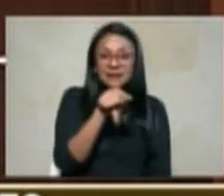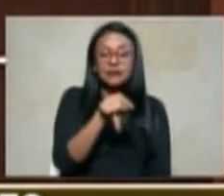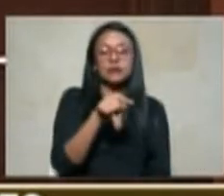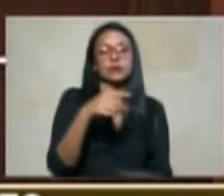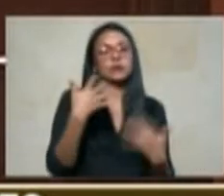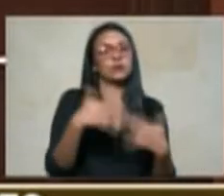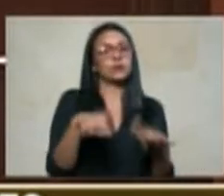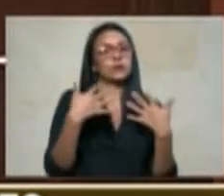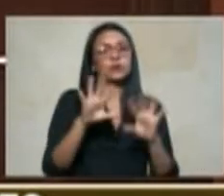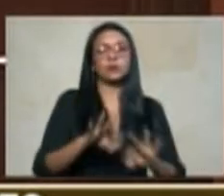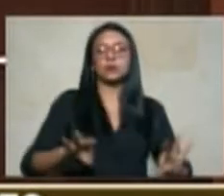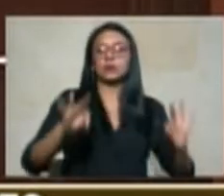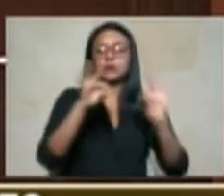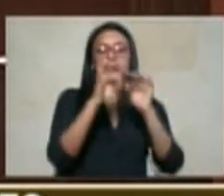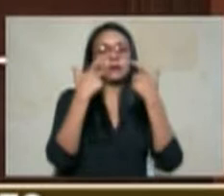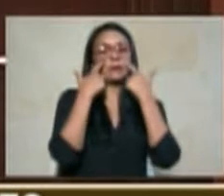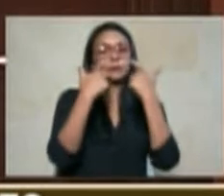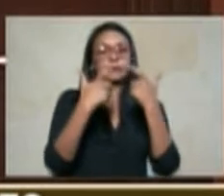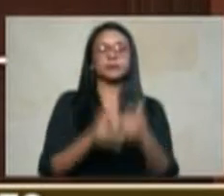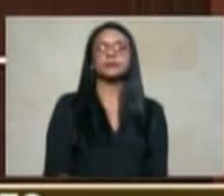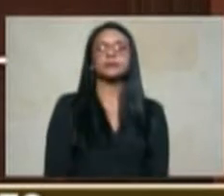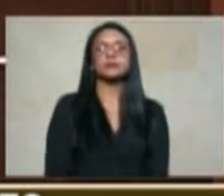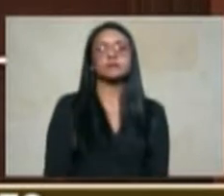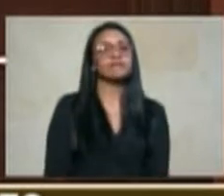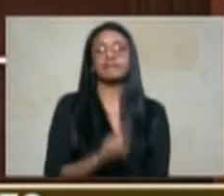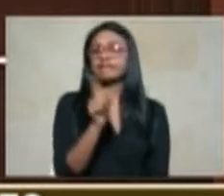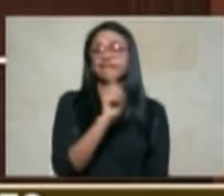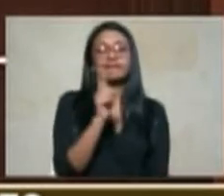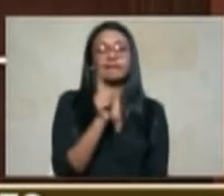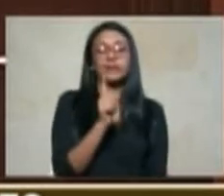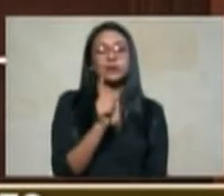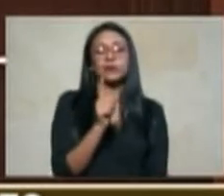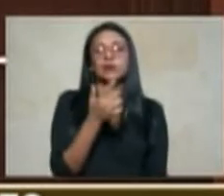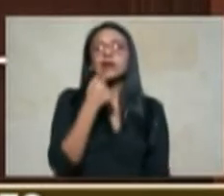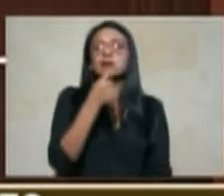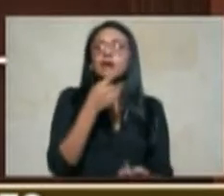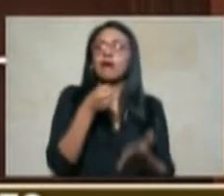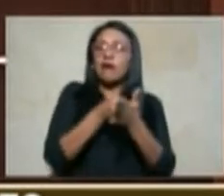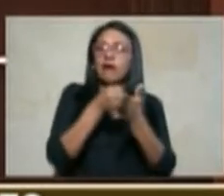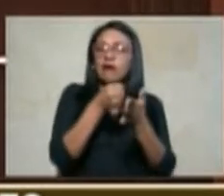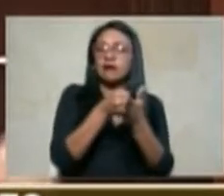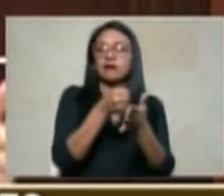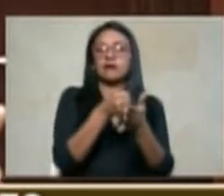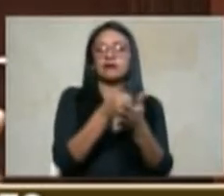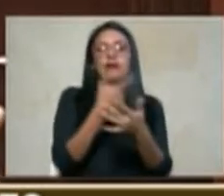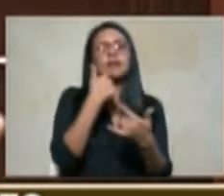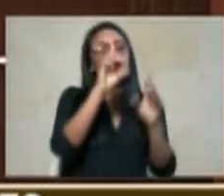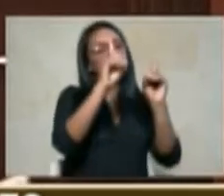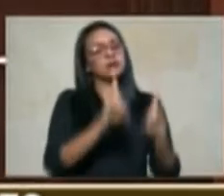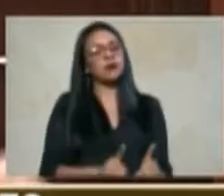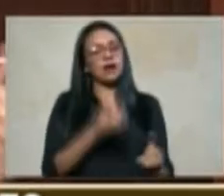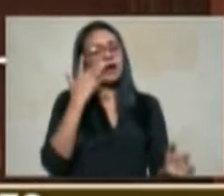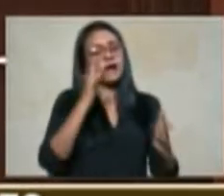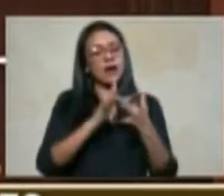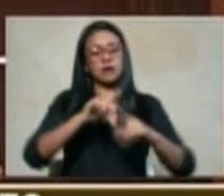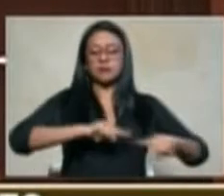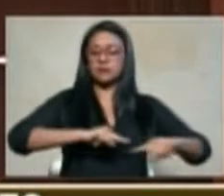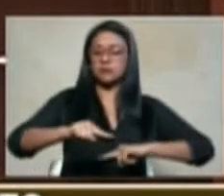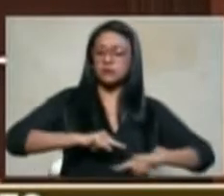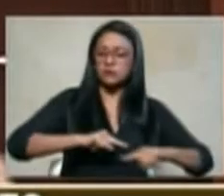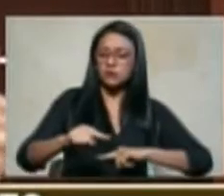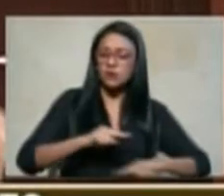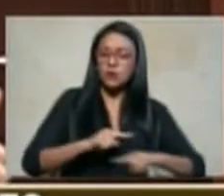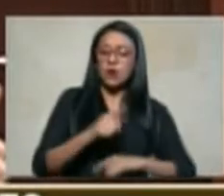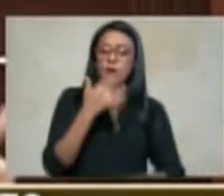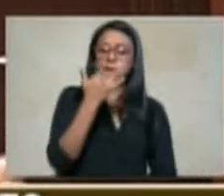no estamos hablando vuelvo a insistir en decisiones de carácter administrativo adoptada por funcionarios de